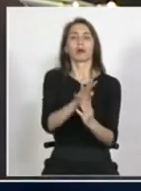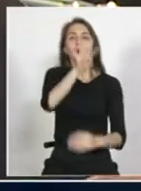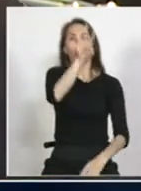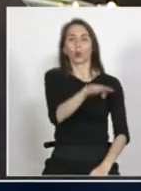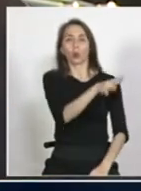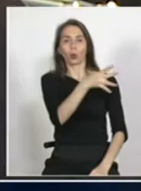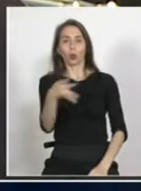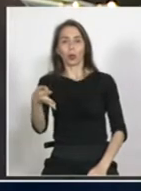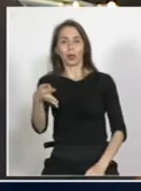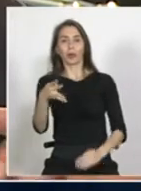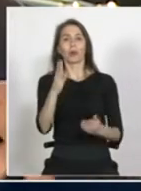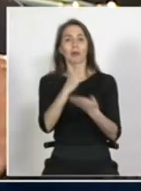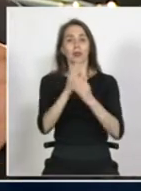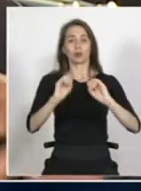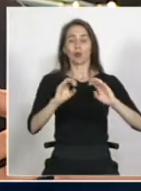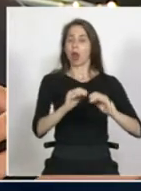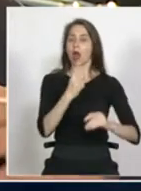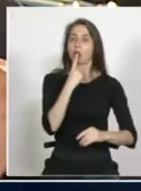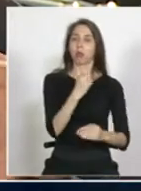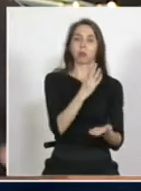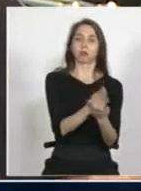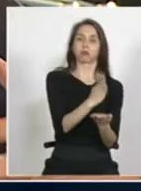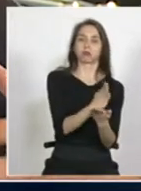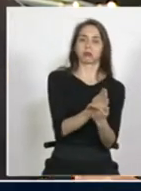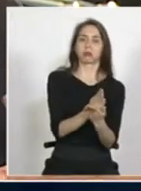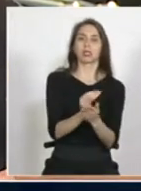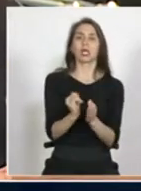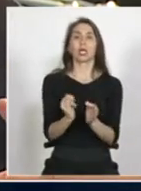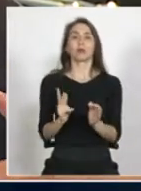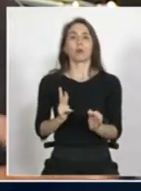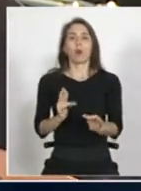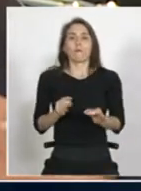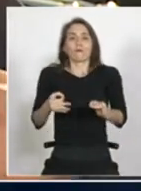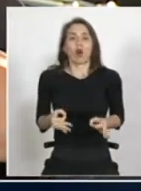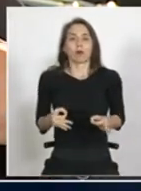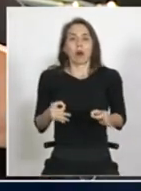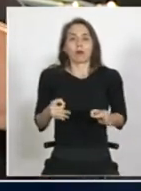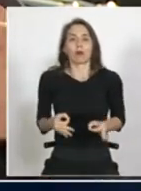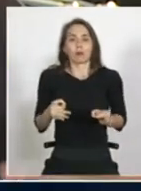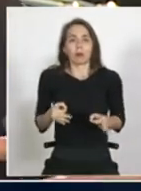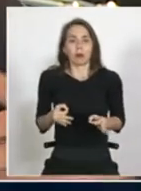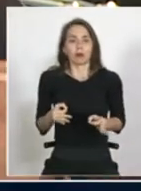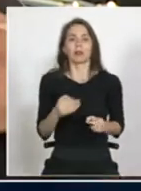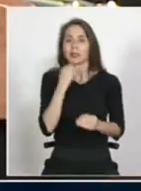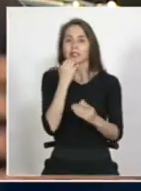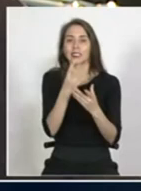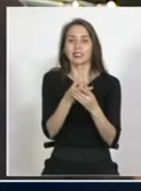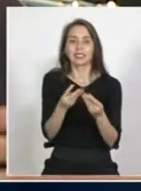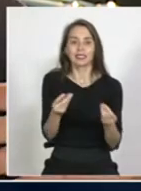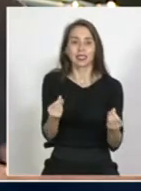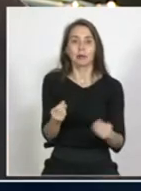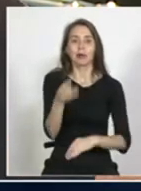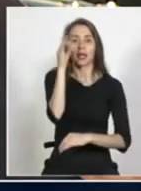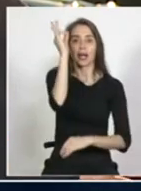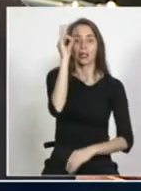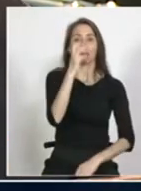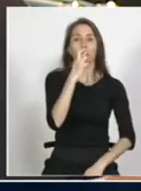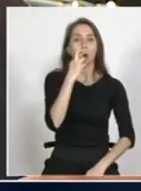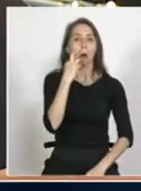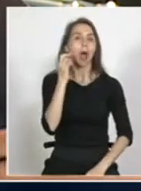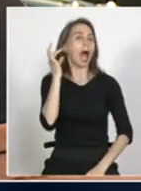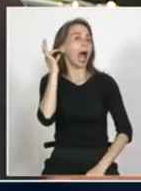académicos dentro de los colegios, como también las formalidades que existen. Por ejemplo, algo tan simple como la reunión de apoderados.